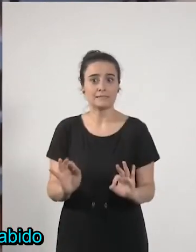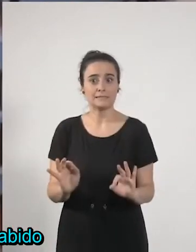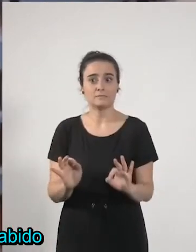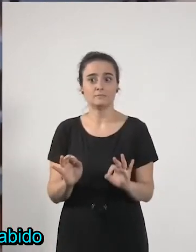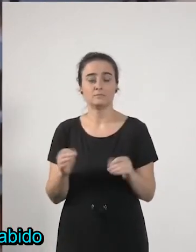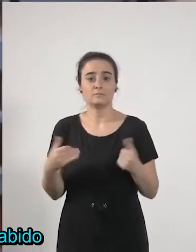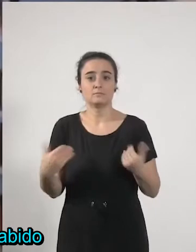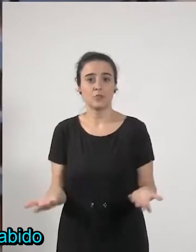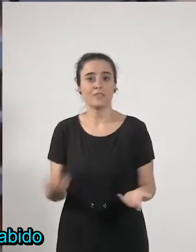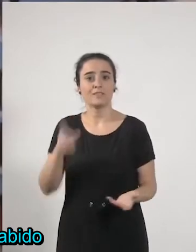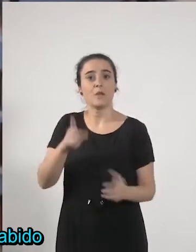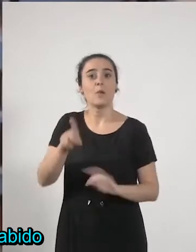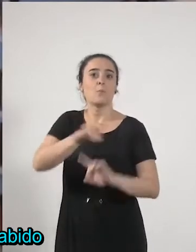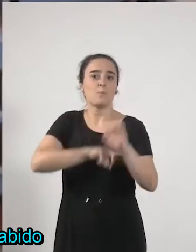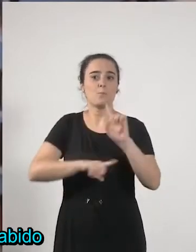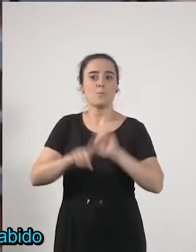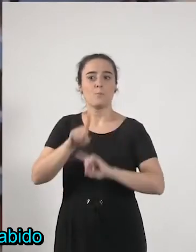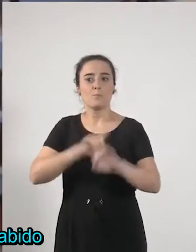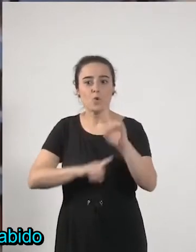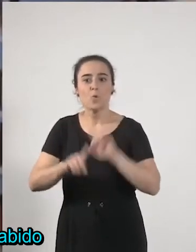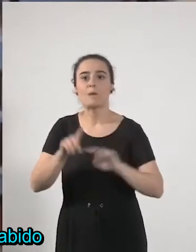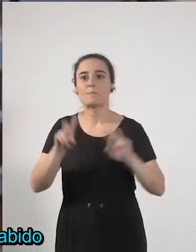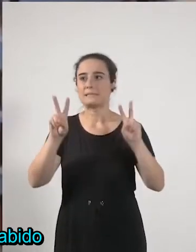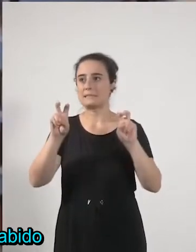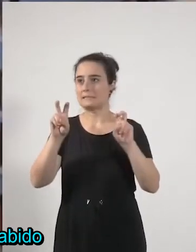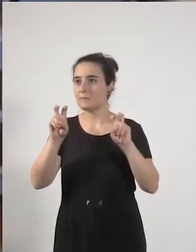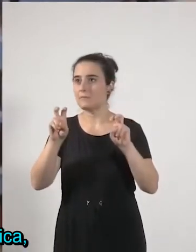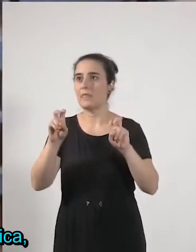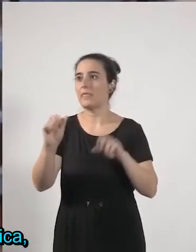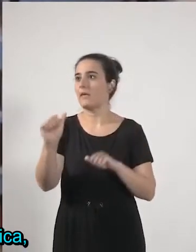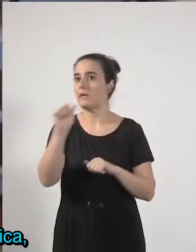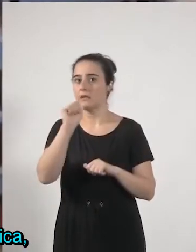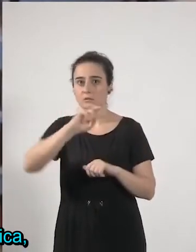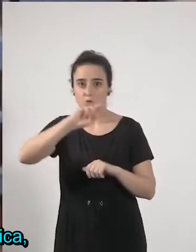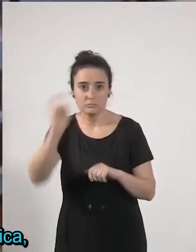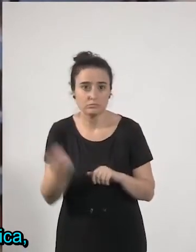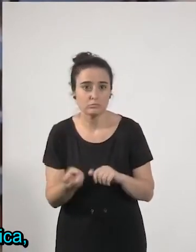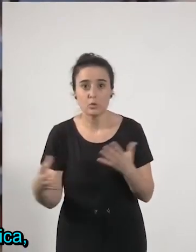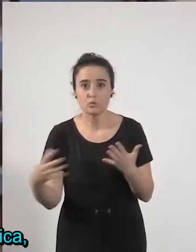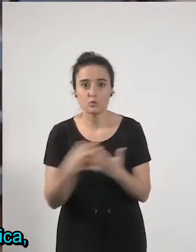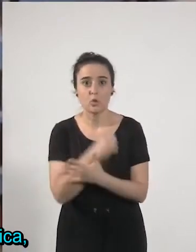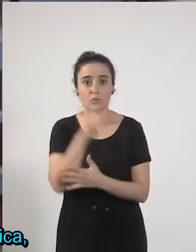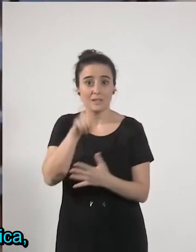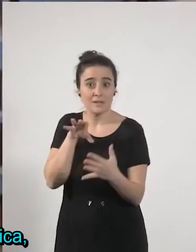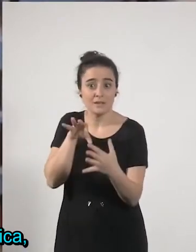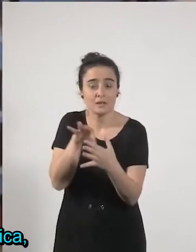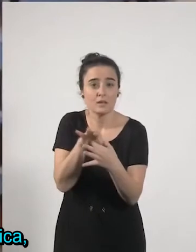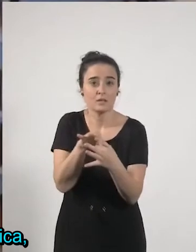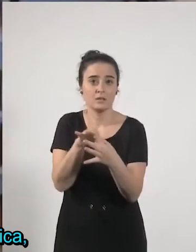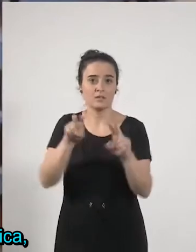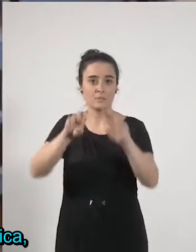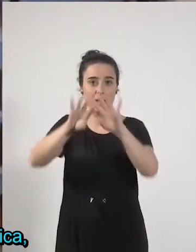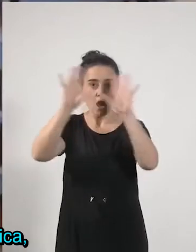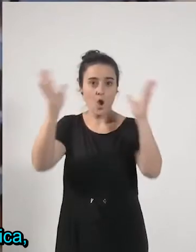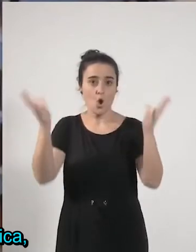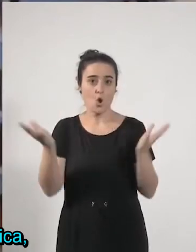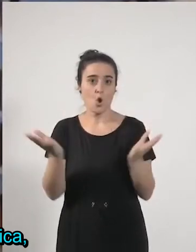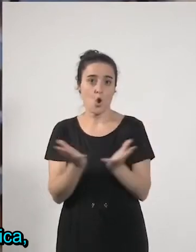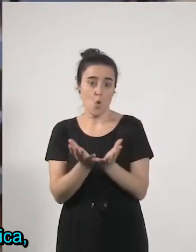bueno, también los problemas de suministro que ha habido también están ligados al proceso de globalización